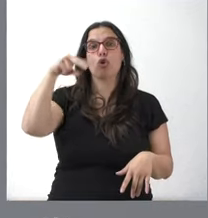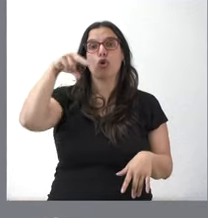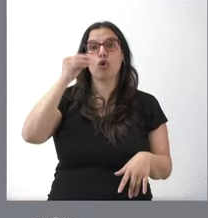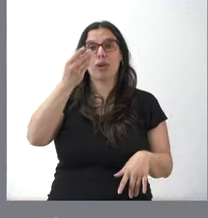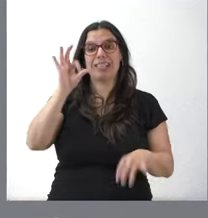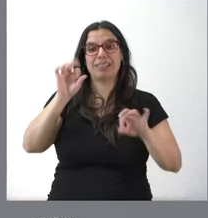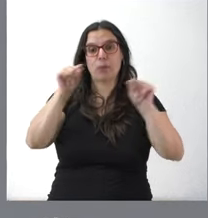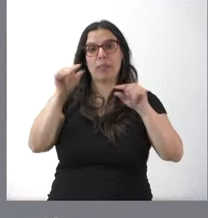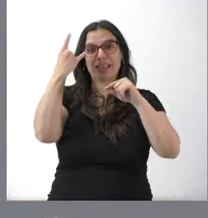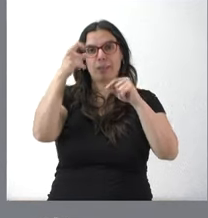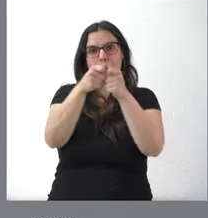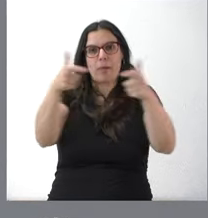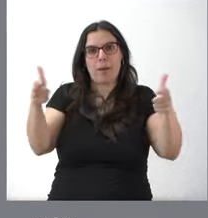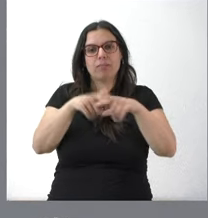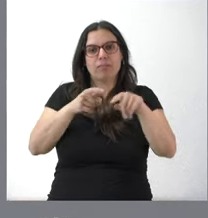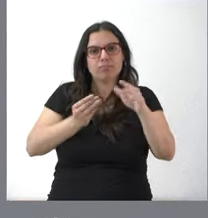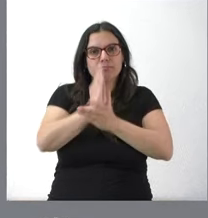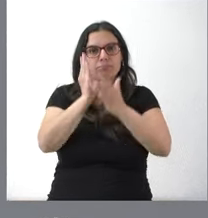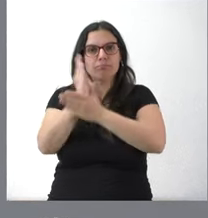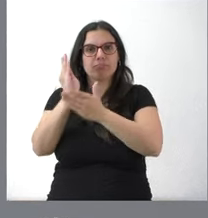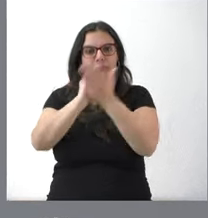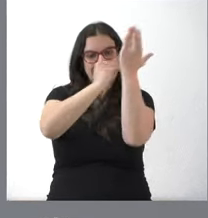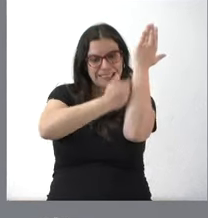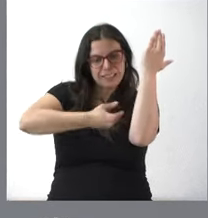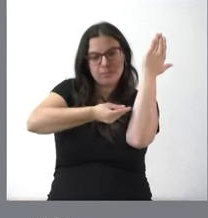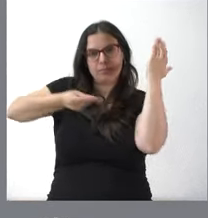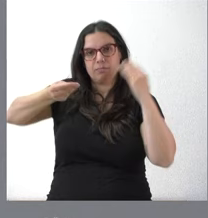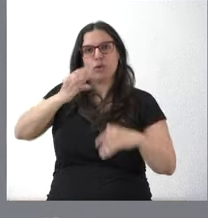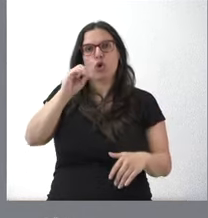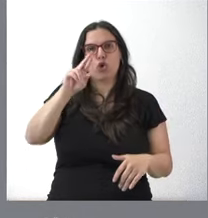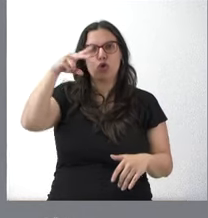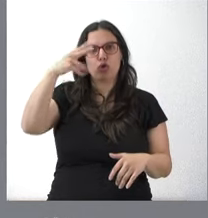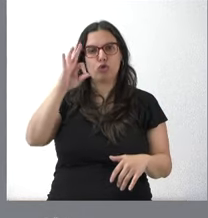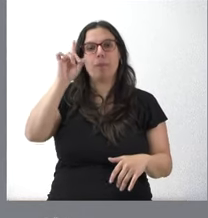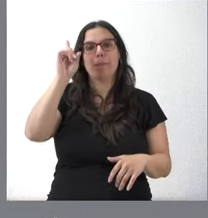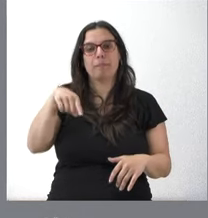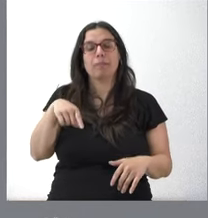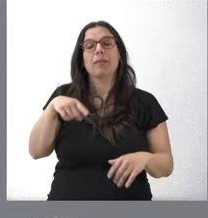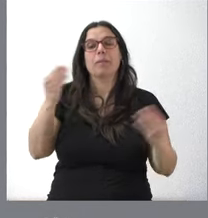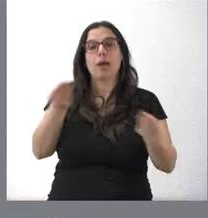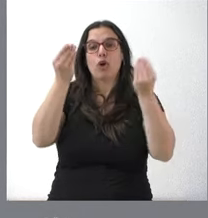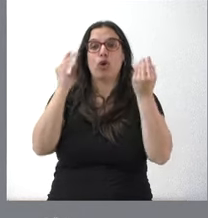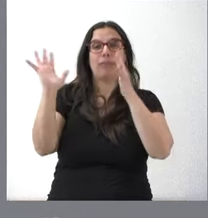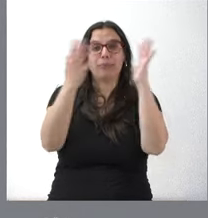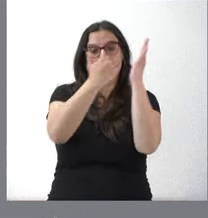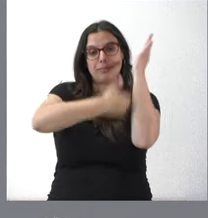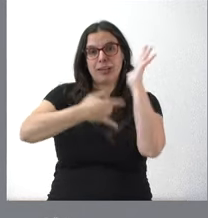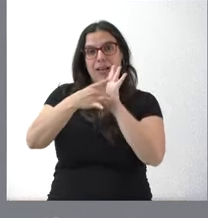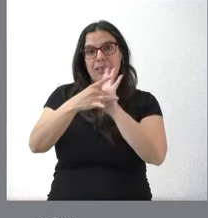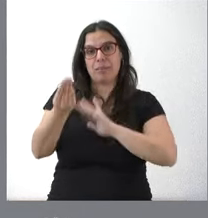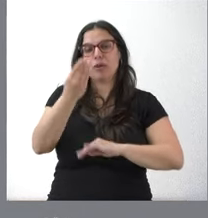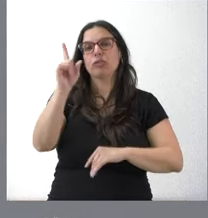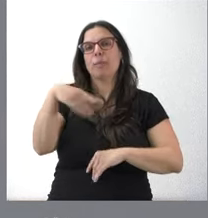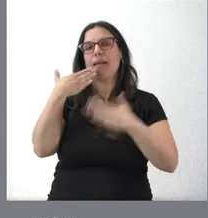Con esta inversión se va a potenciar esta producción. También se mejoran los alcornoques y fomenta la producción de este corcho, también con fondos